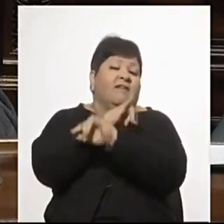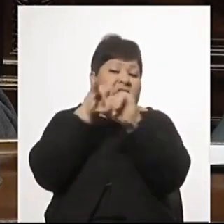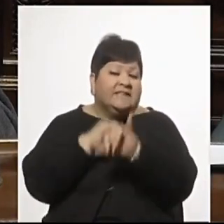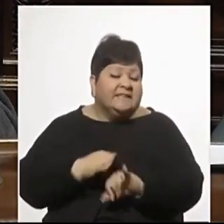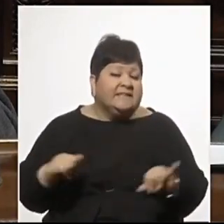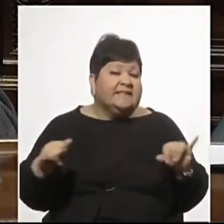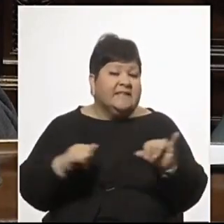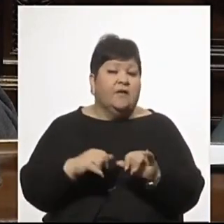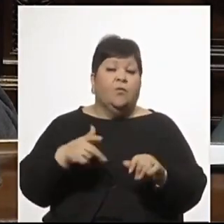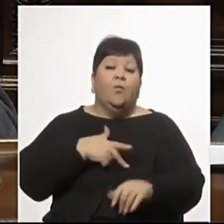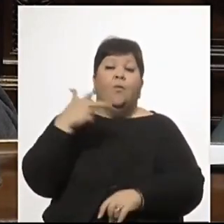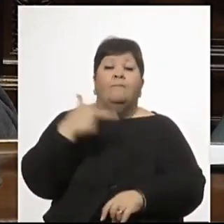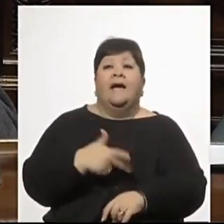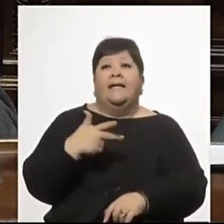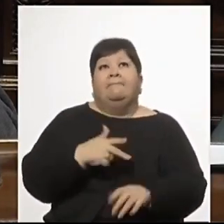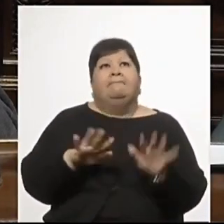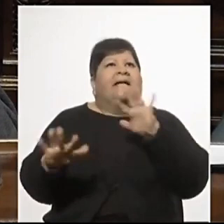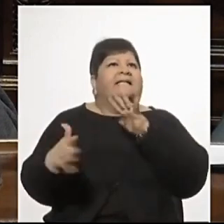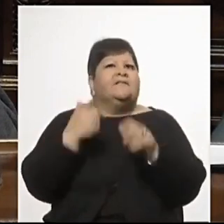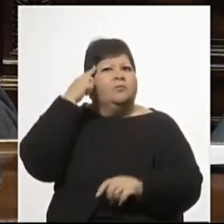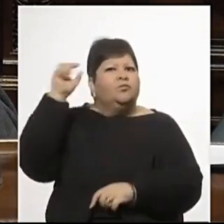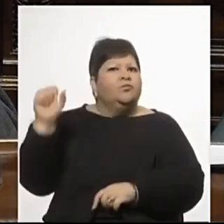humana aunque suene a quimera.